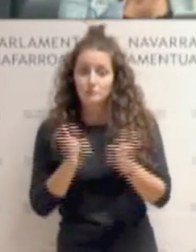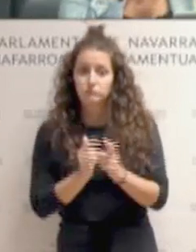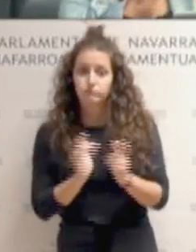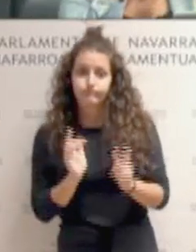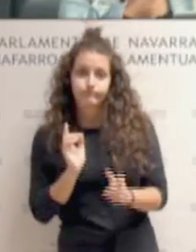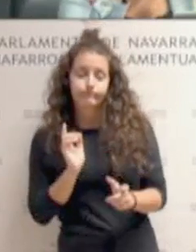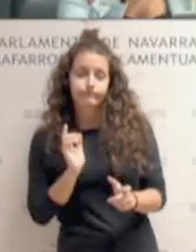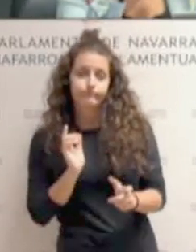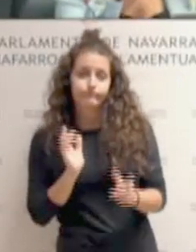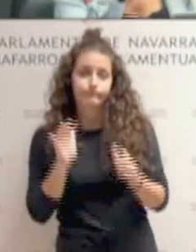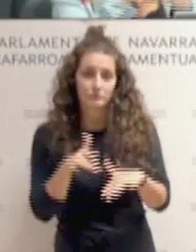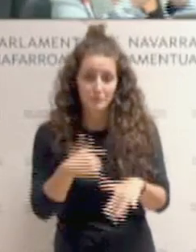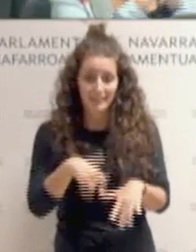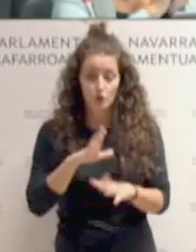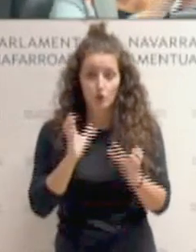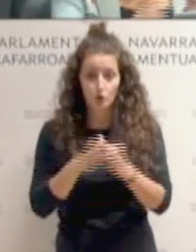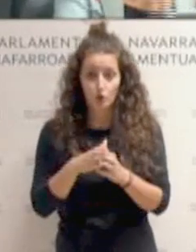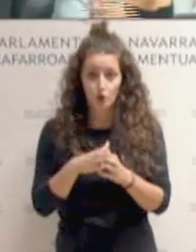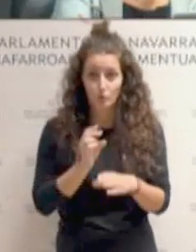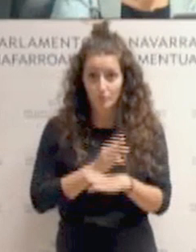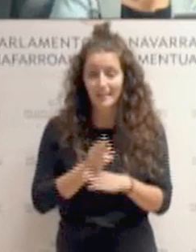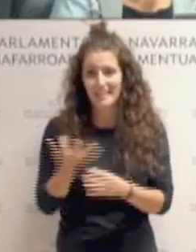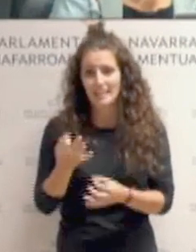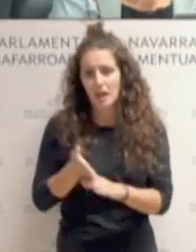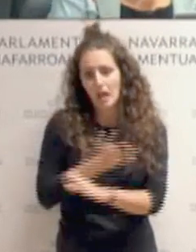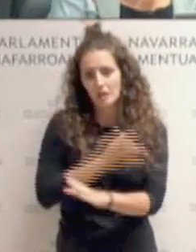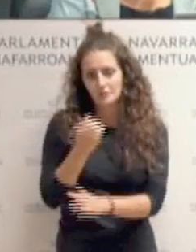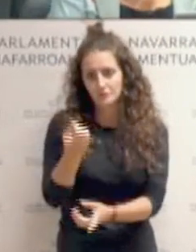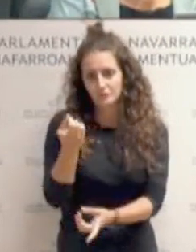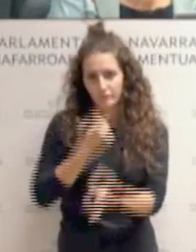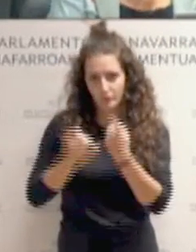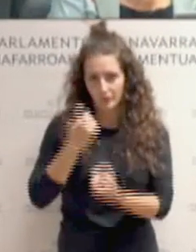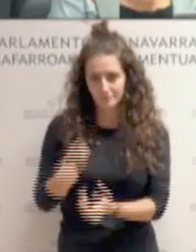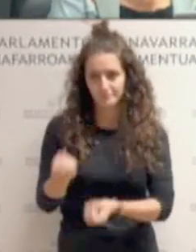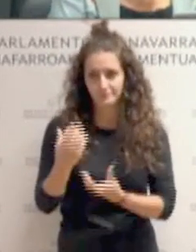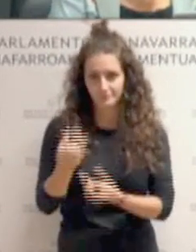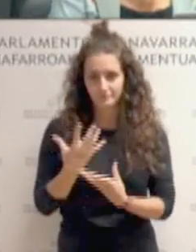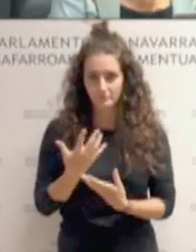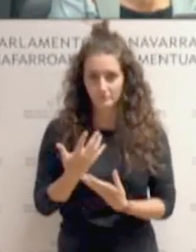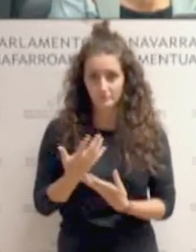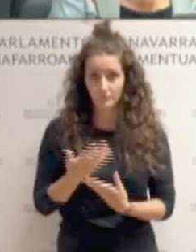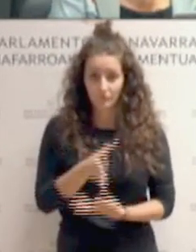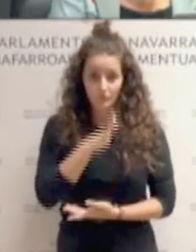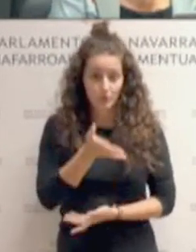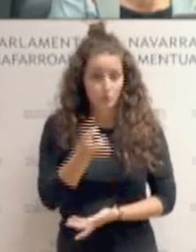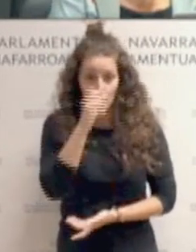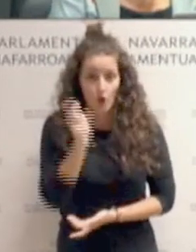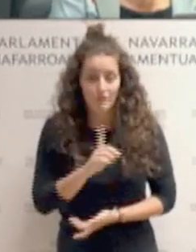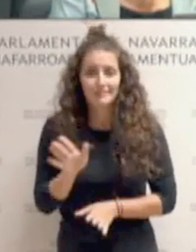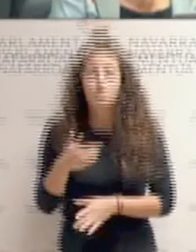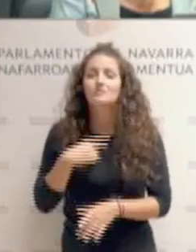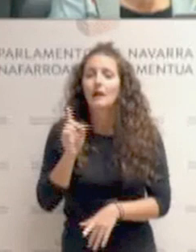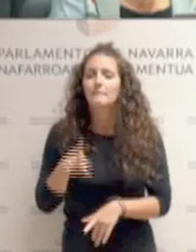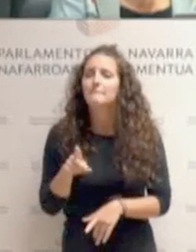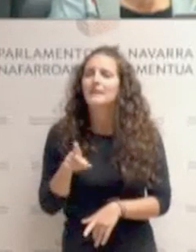respecta a nuestro pueblo parlamentario, necesitaremos información previa, porque desde luego no nos va a servir, y bueno, hay algunas